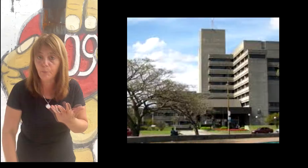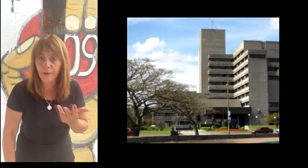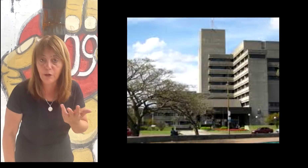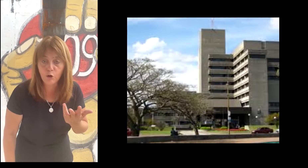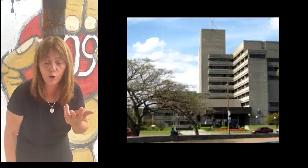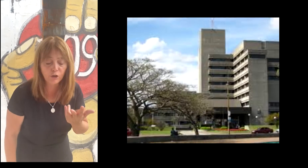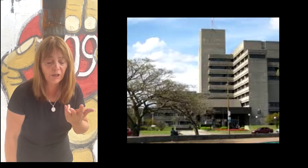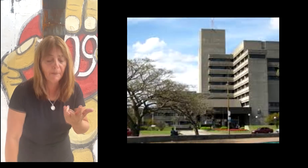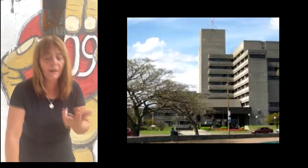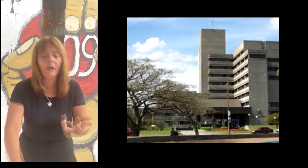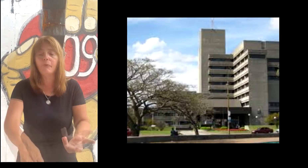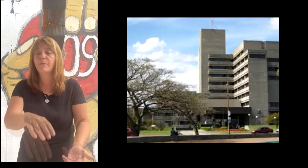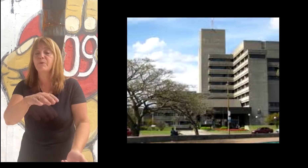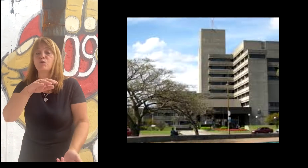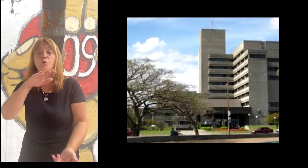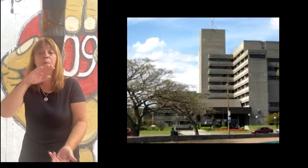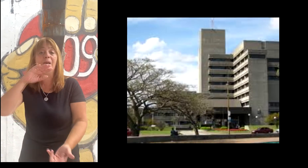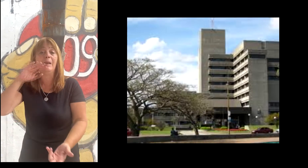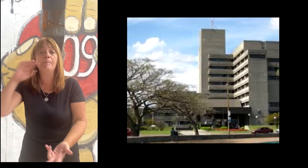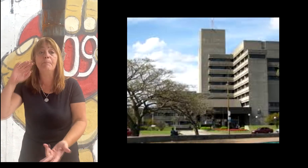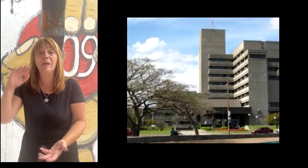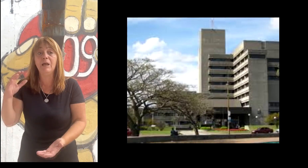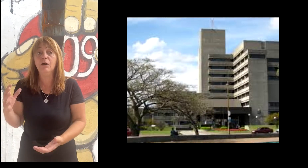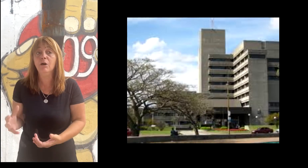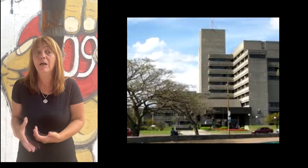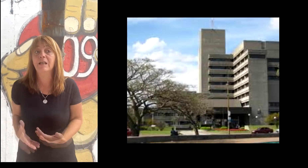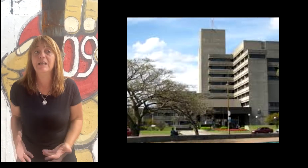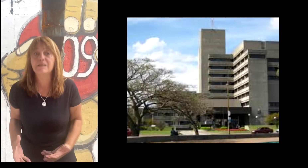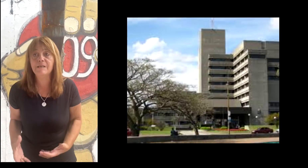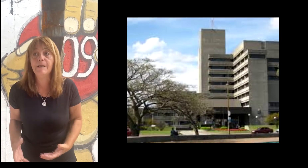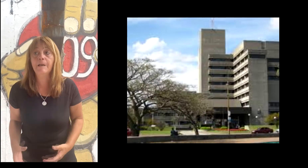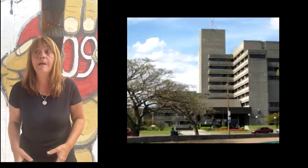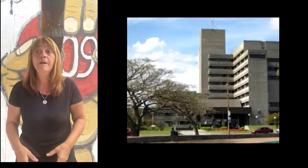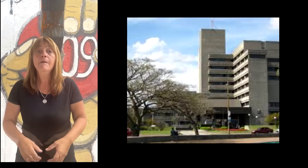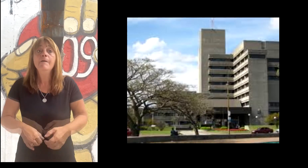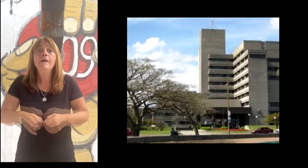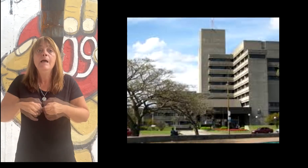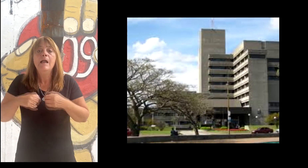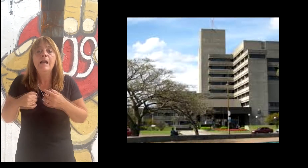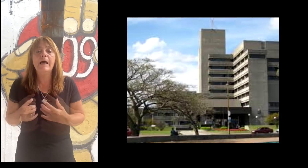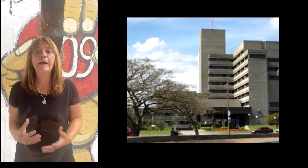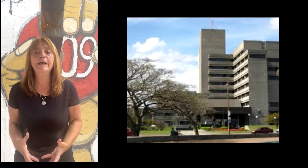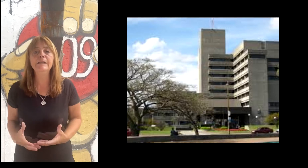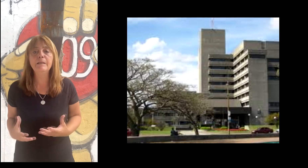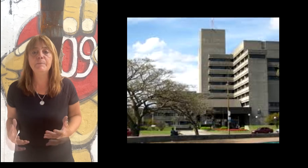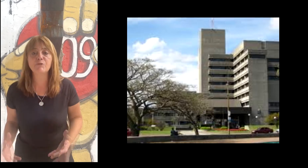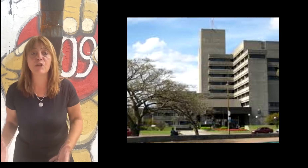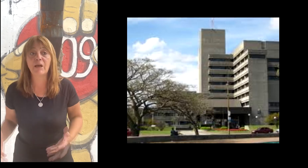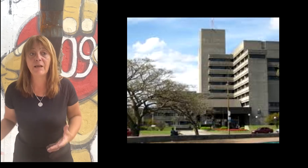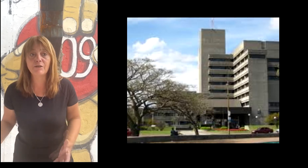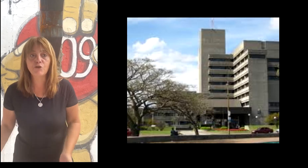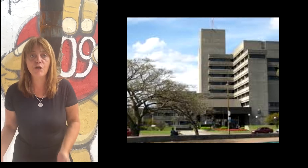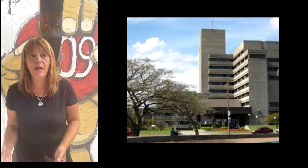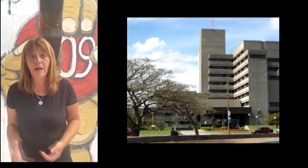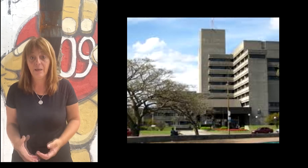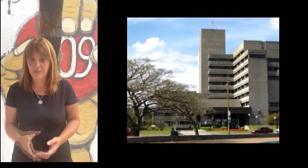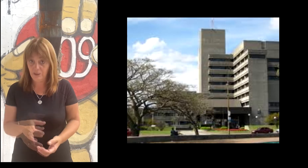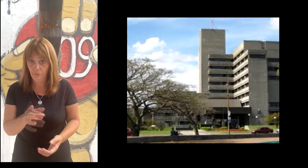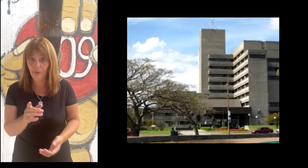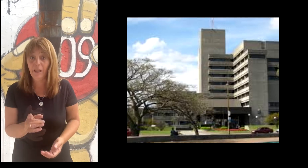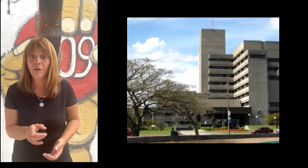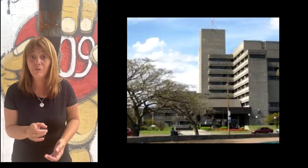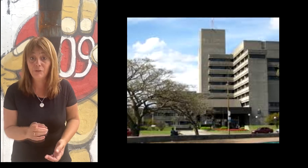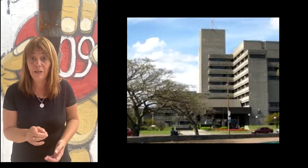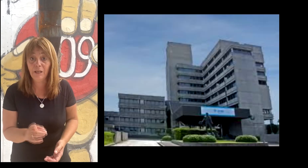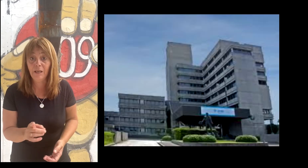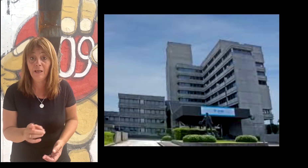quien era director, en ACE, en los servicios de salud pública, que no era el presidente, sino que estaba en el directorio,